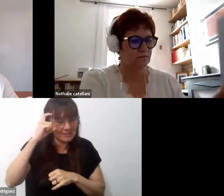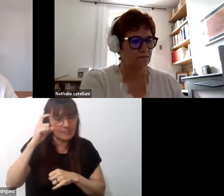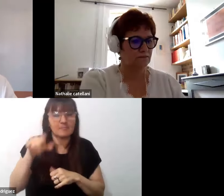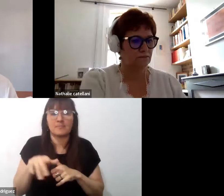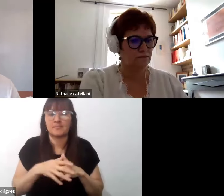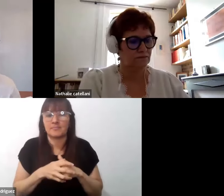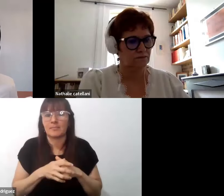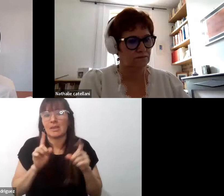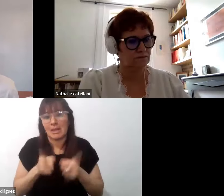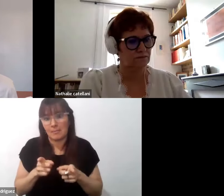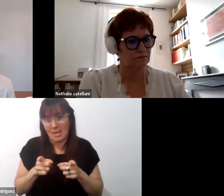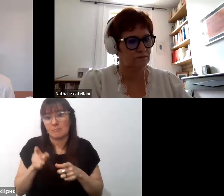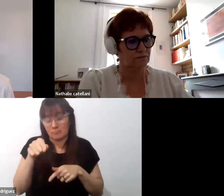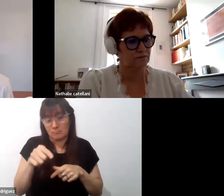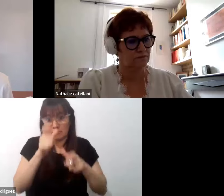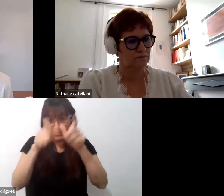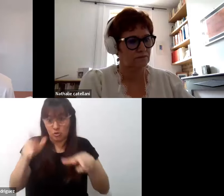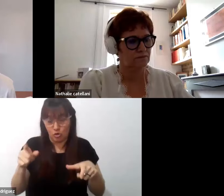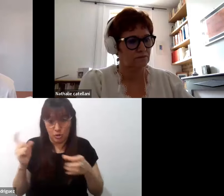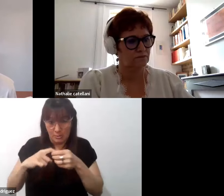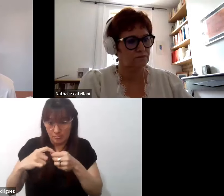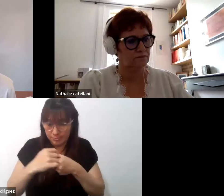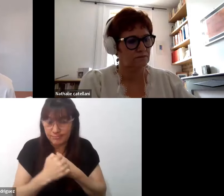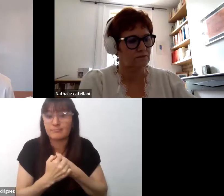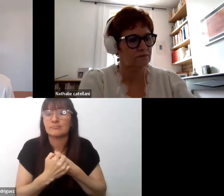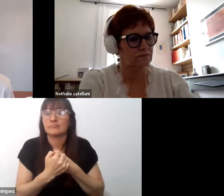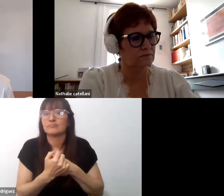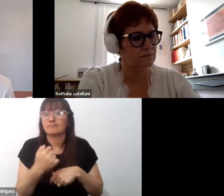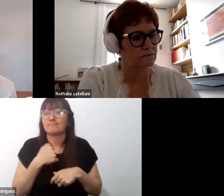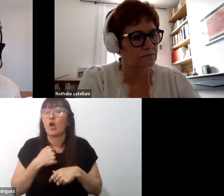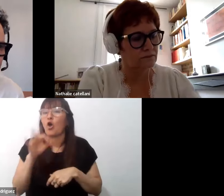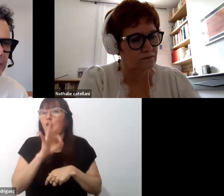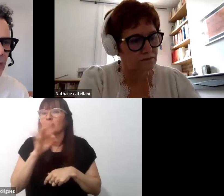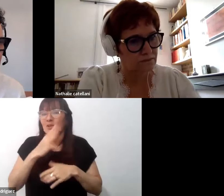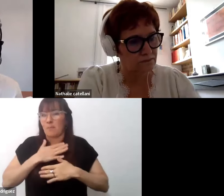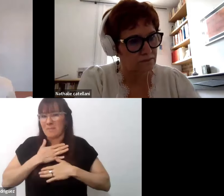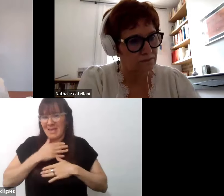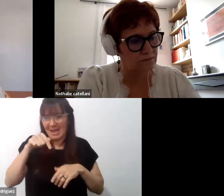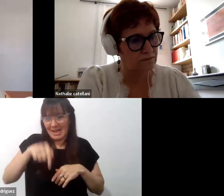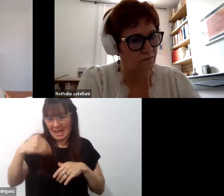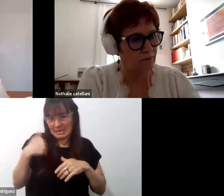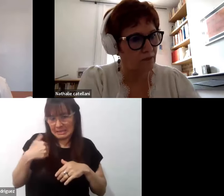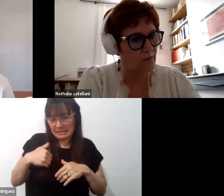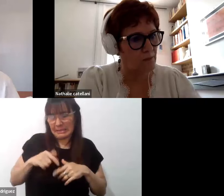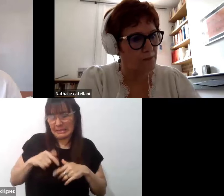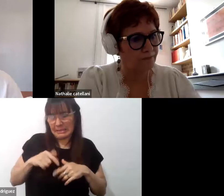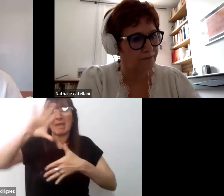a los conversadores es que desde mi punto de vista existe en Argentina, yo creo que en América Latina